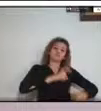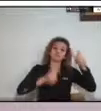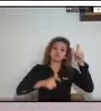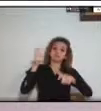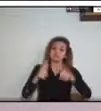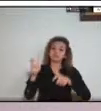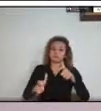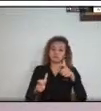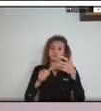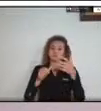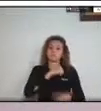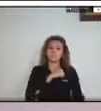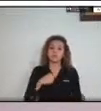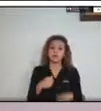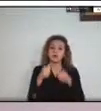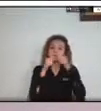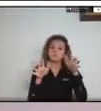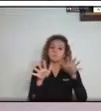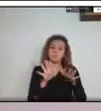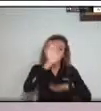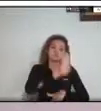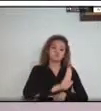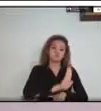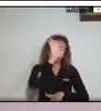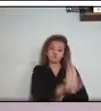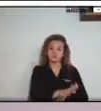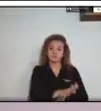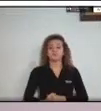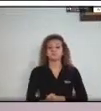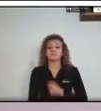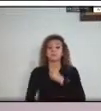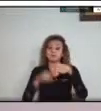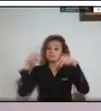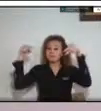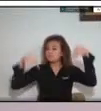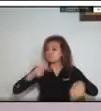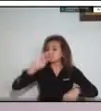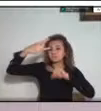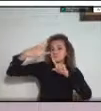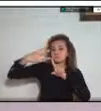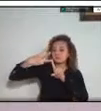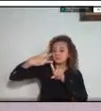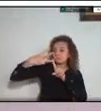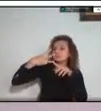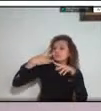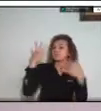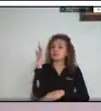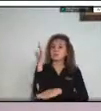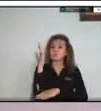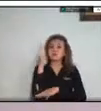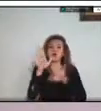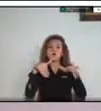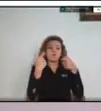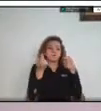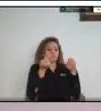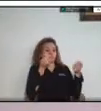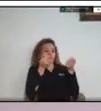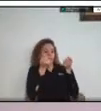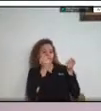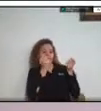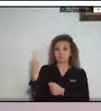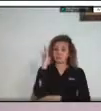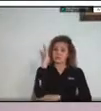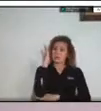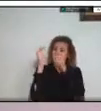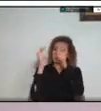En esta tercera sesión se enfoca al proceso de manejo de desastres. Nuestros panelistas nos presentarán cómo ha sido el manejo de